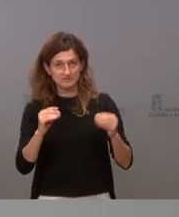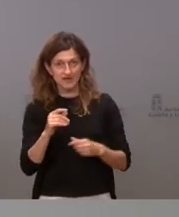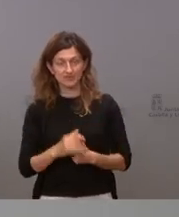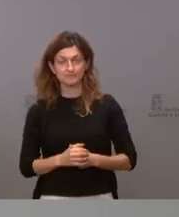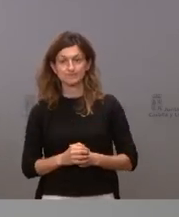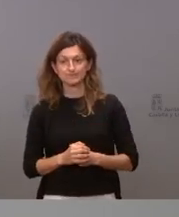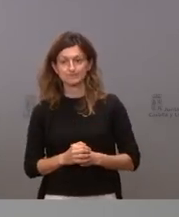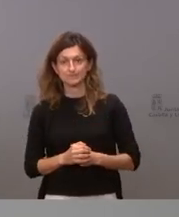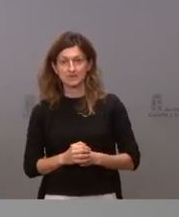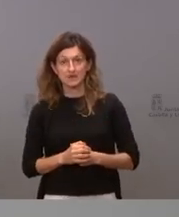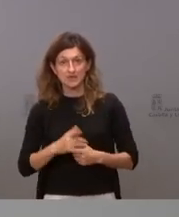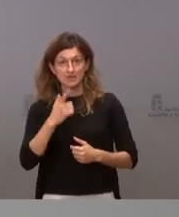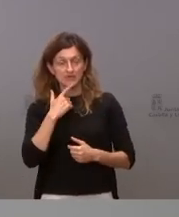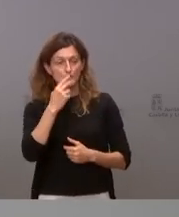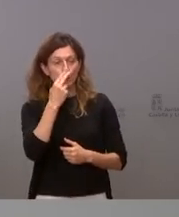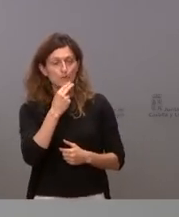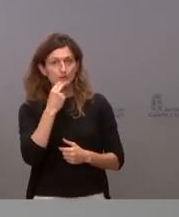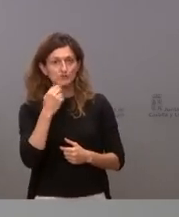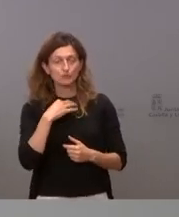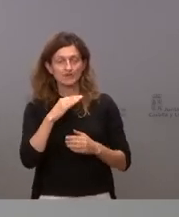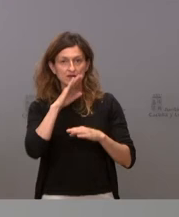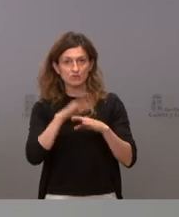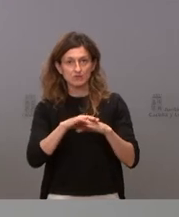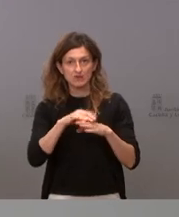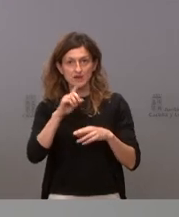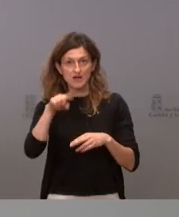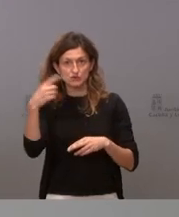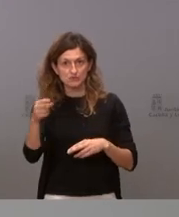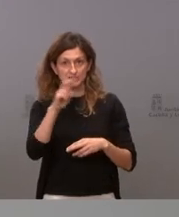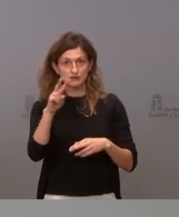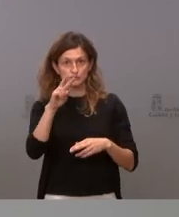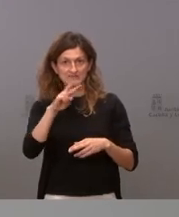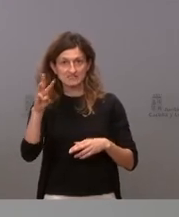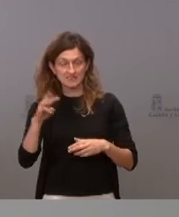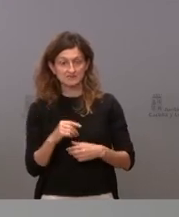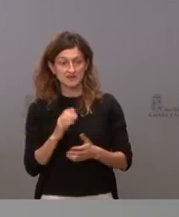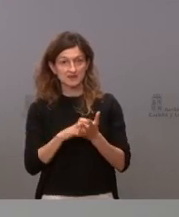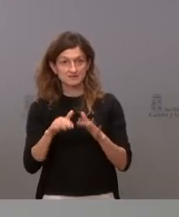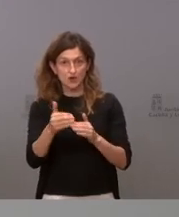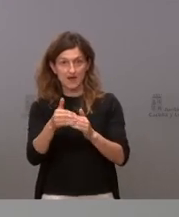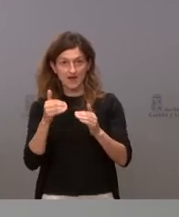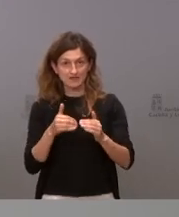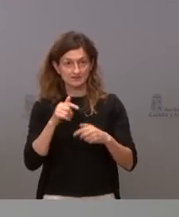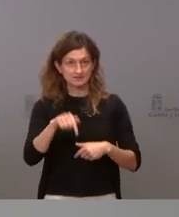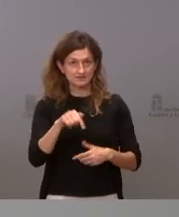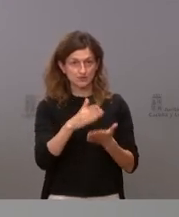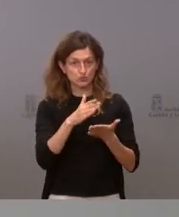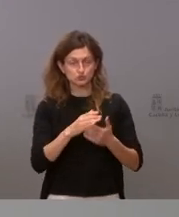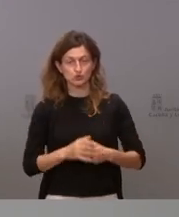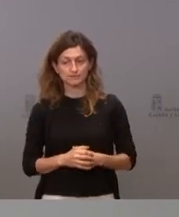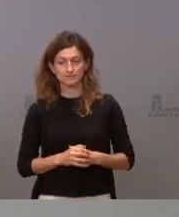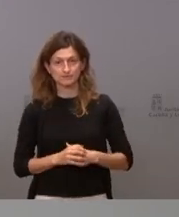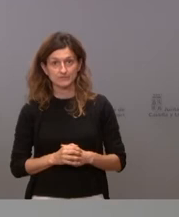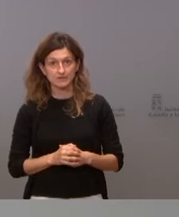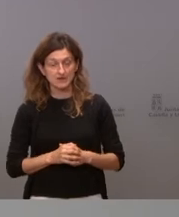y vuelvo a decir que ese compromiso podríamos cumplir en el curso 22-23 Castilla y León lo hacemos este curso ese compromiso de esa